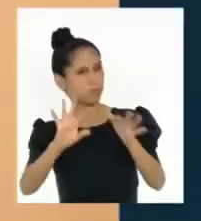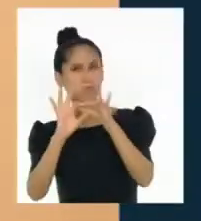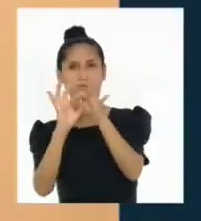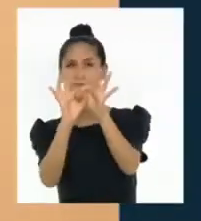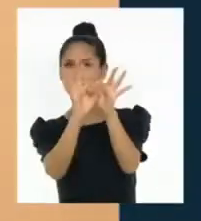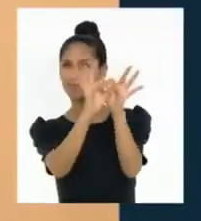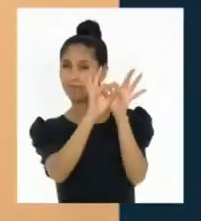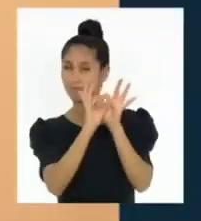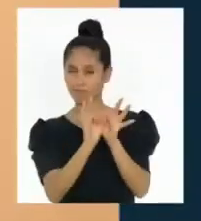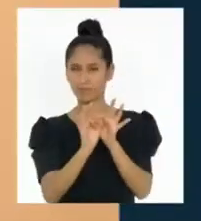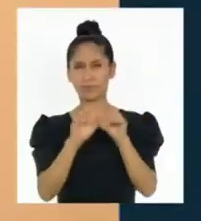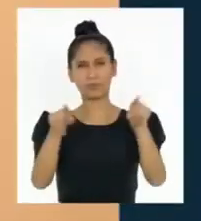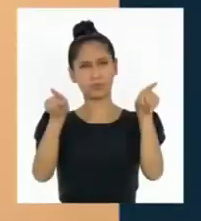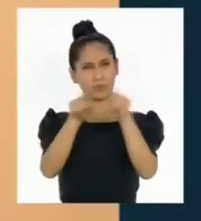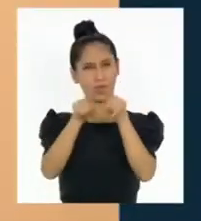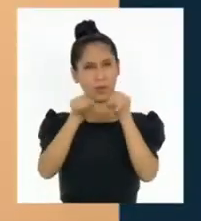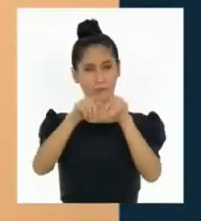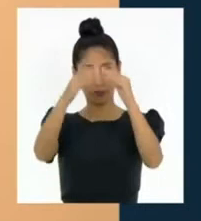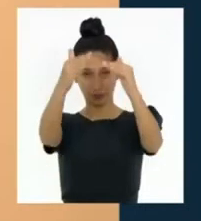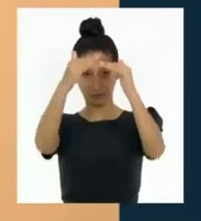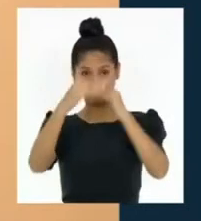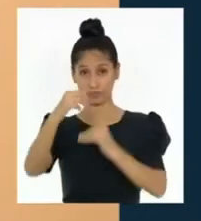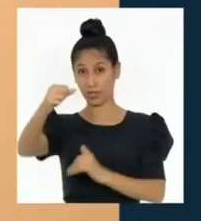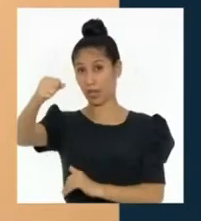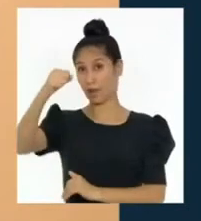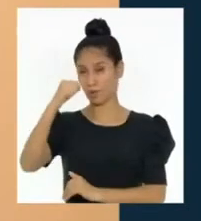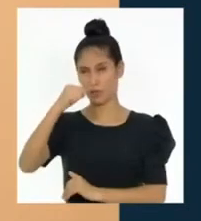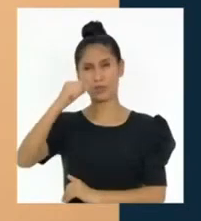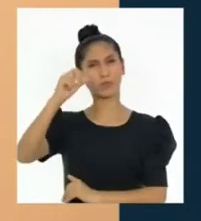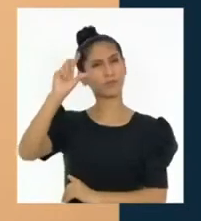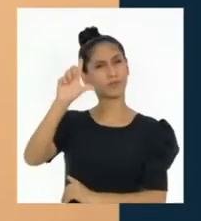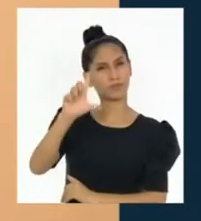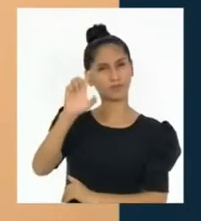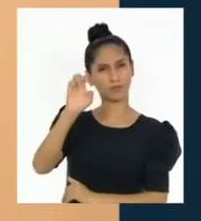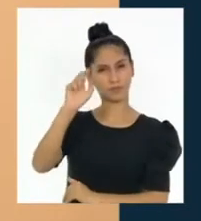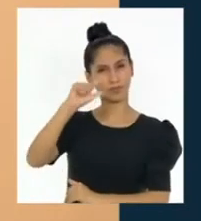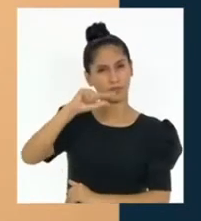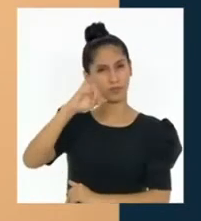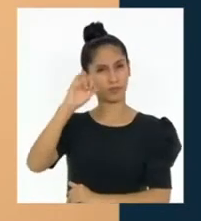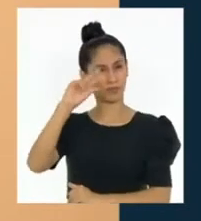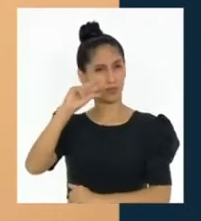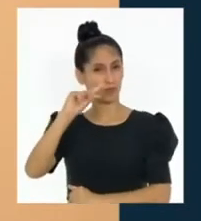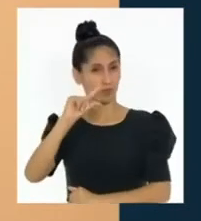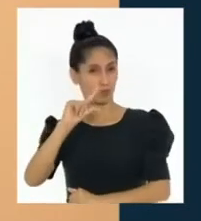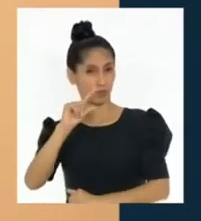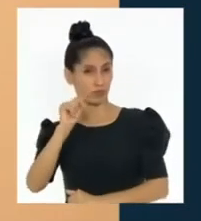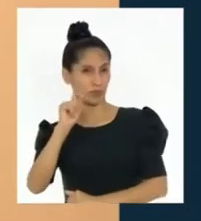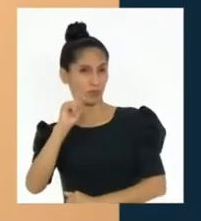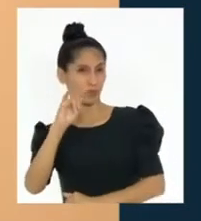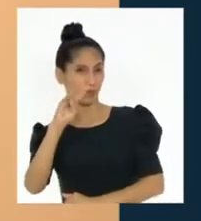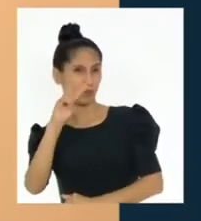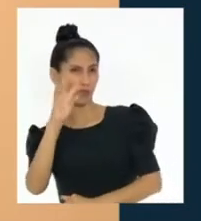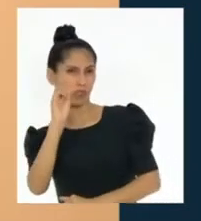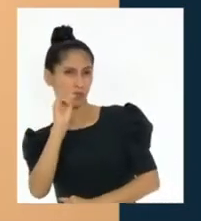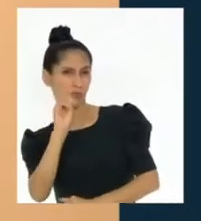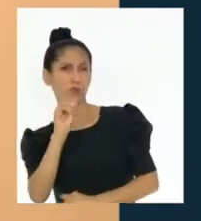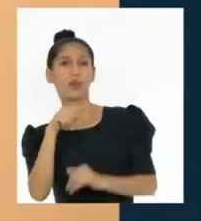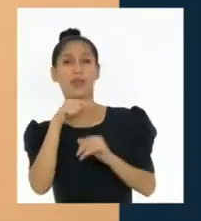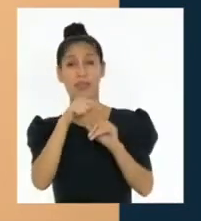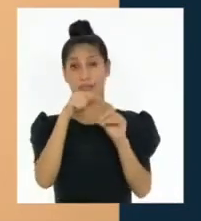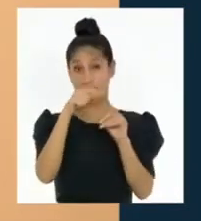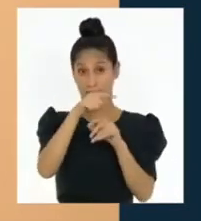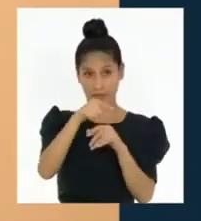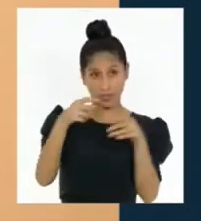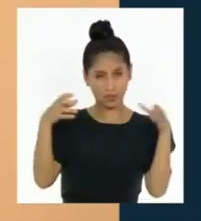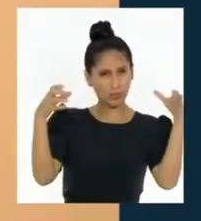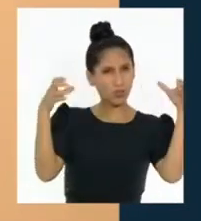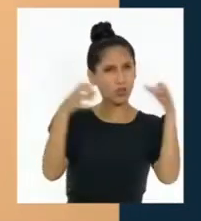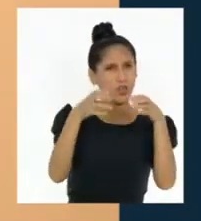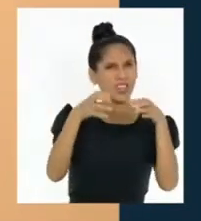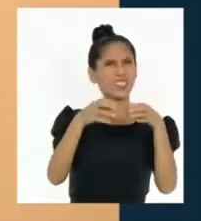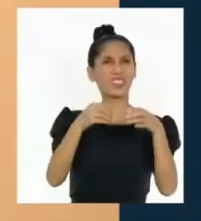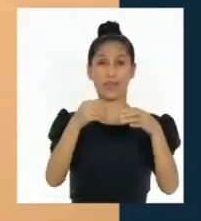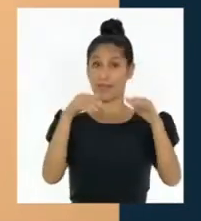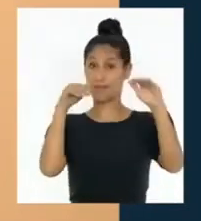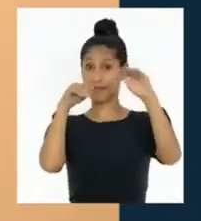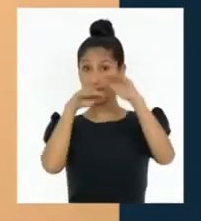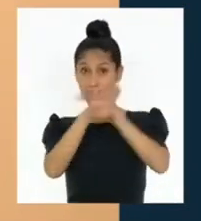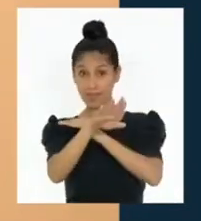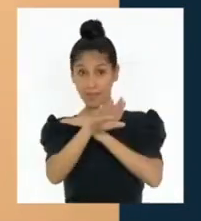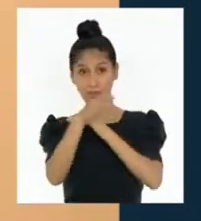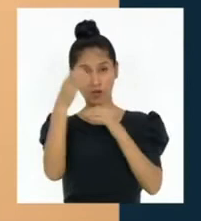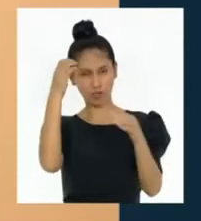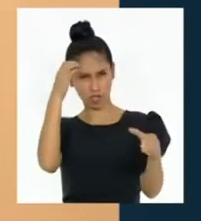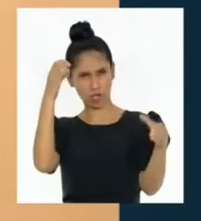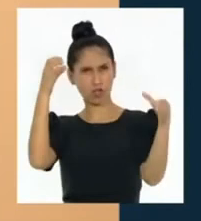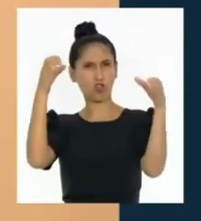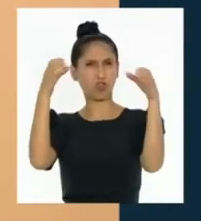ahora del Poder Legislativo. Este reside en el Congreso de la República. Los requisitos para ser congresista